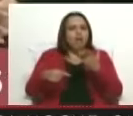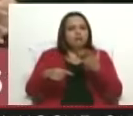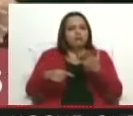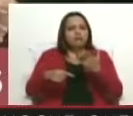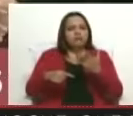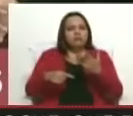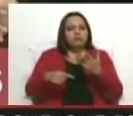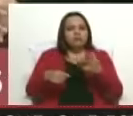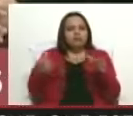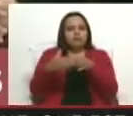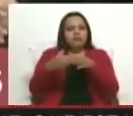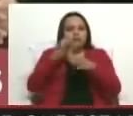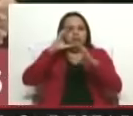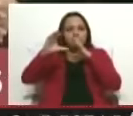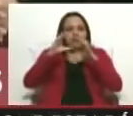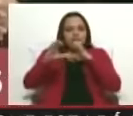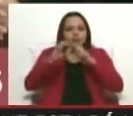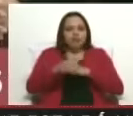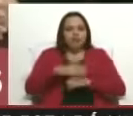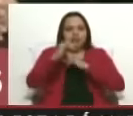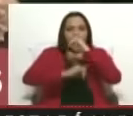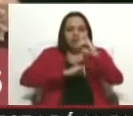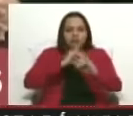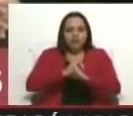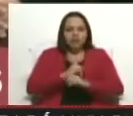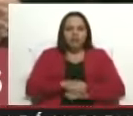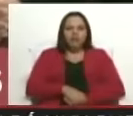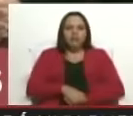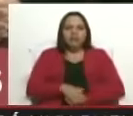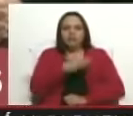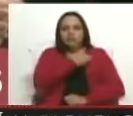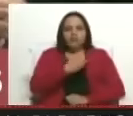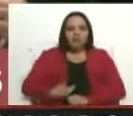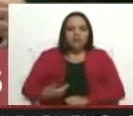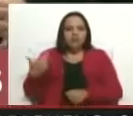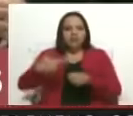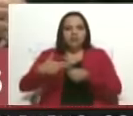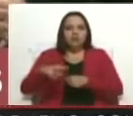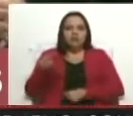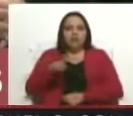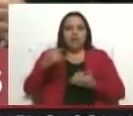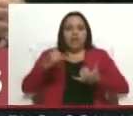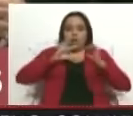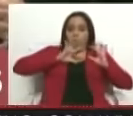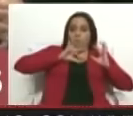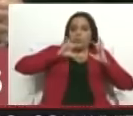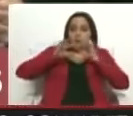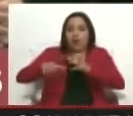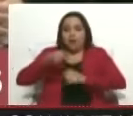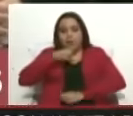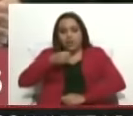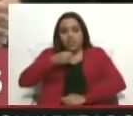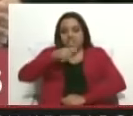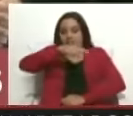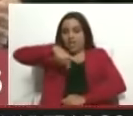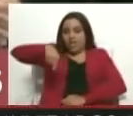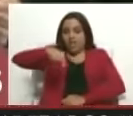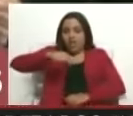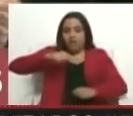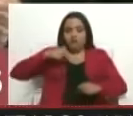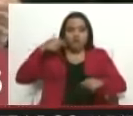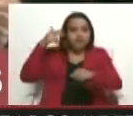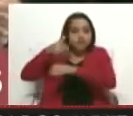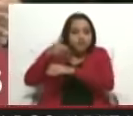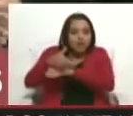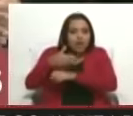Y bueno, como cosa rara y para variar, apenas el presidente de PDVSA se bajó del palco. Ya le cayeron todas las periodistas de ellos encima. Y nosotros nos